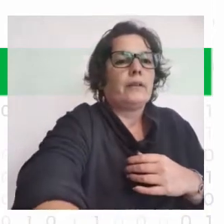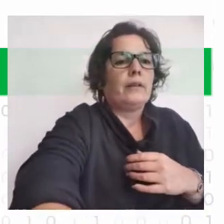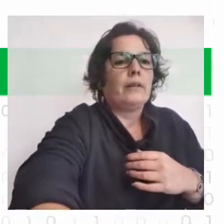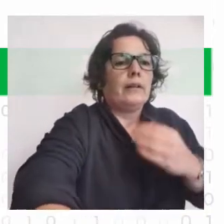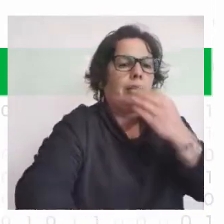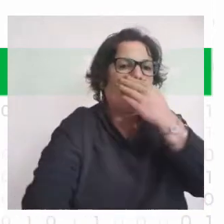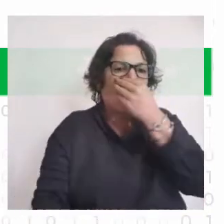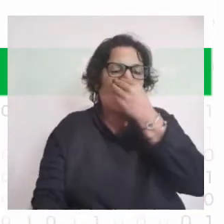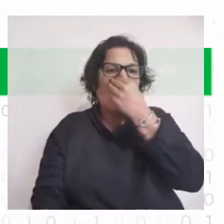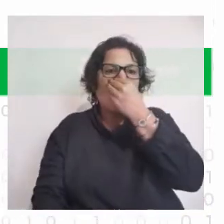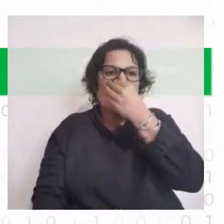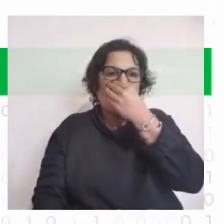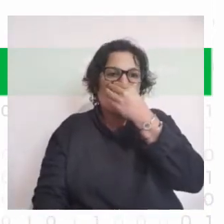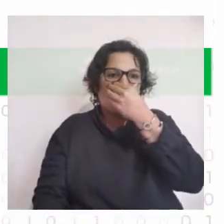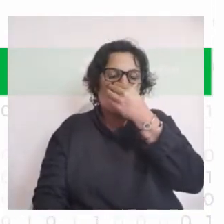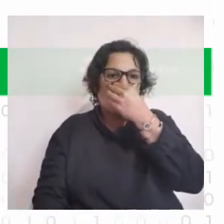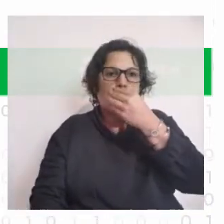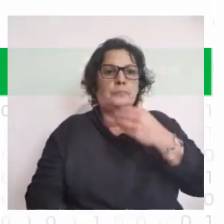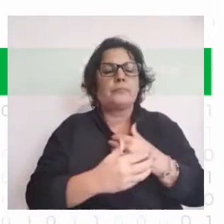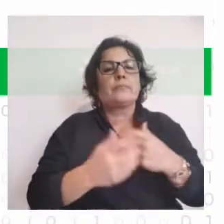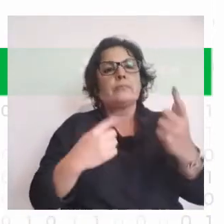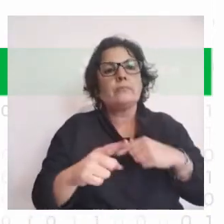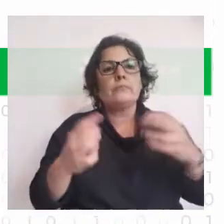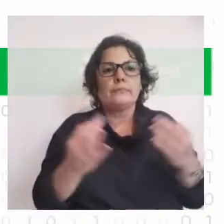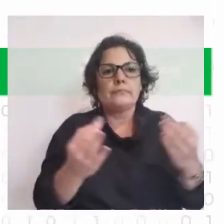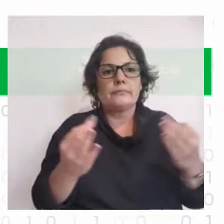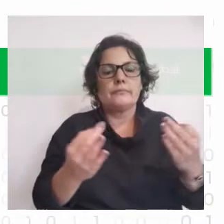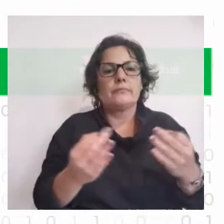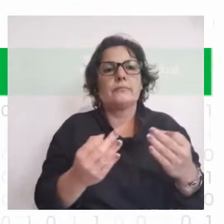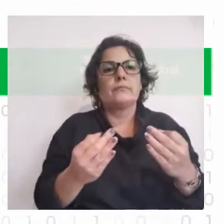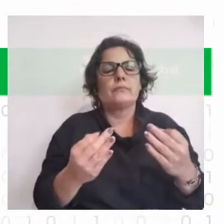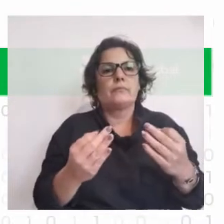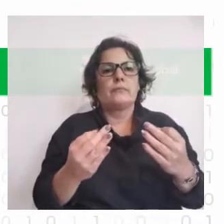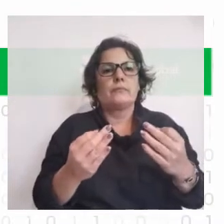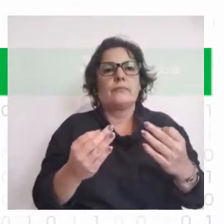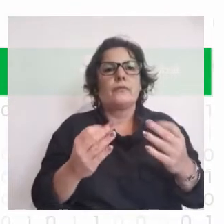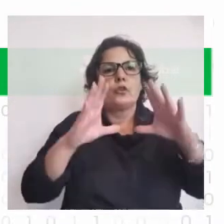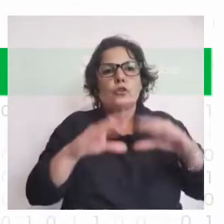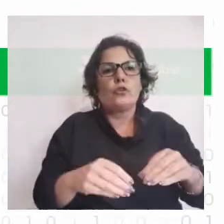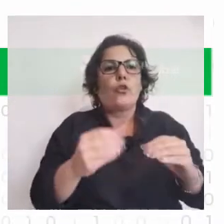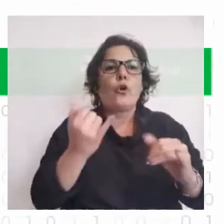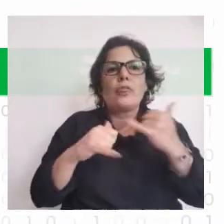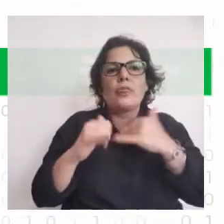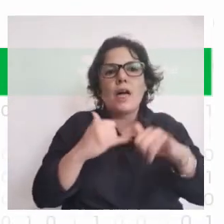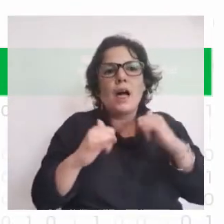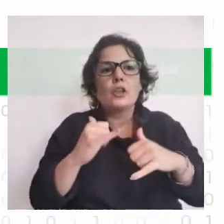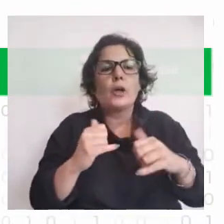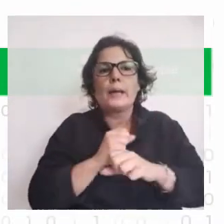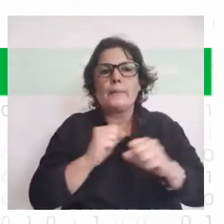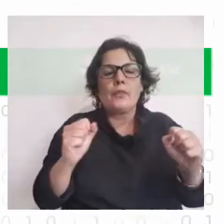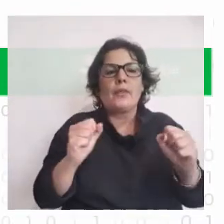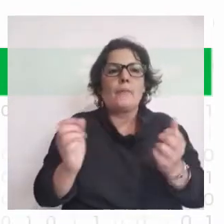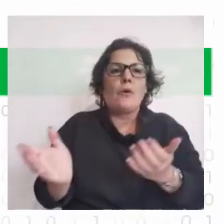No, no, un agente. En realidad he optado todos los datos que podemos recabar,